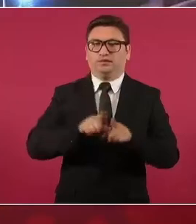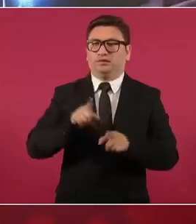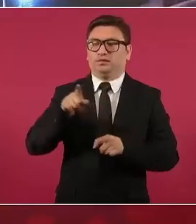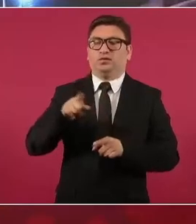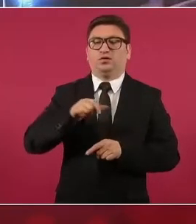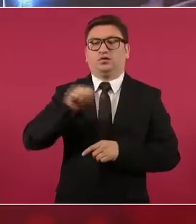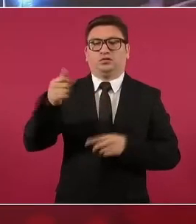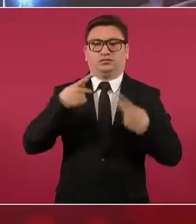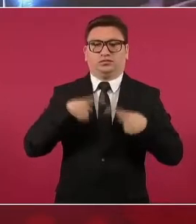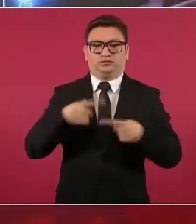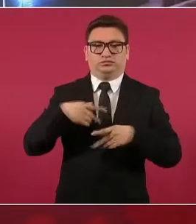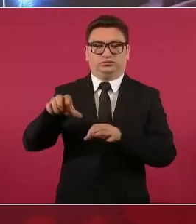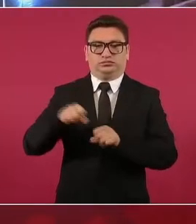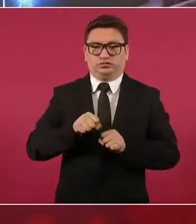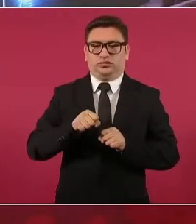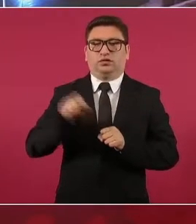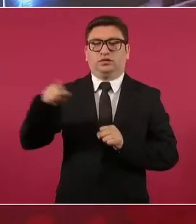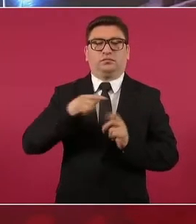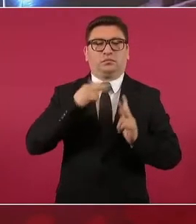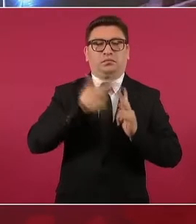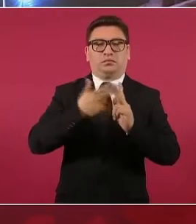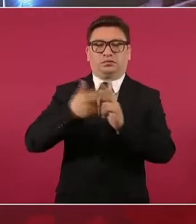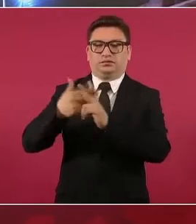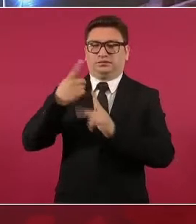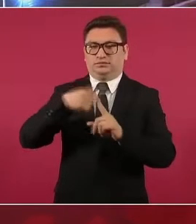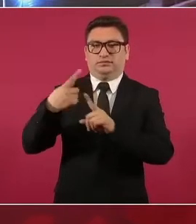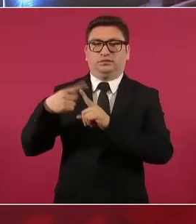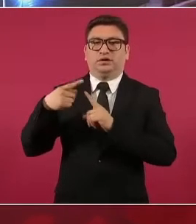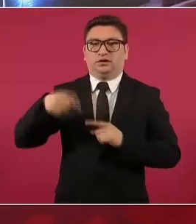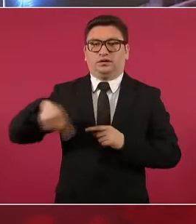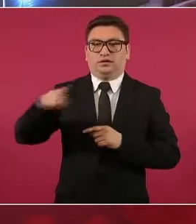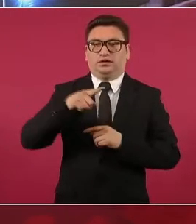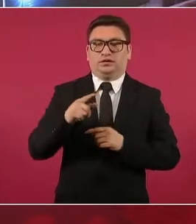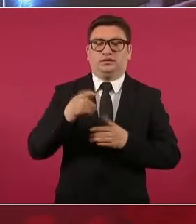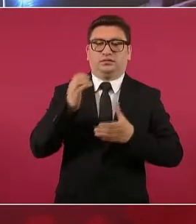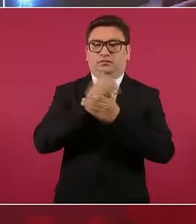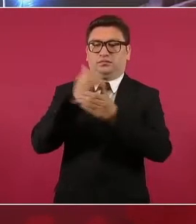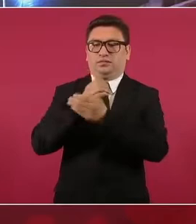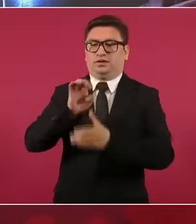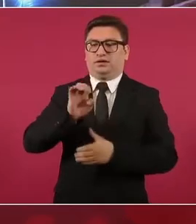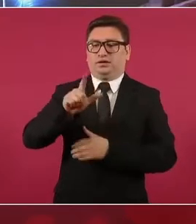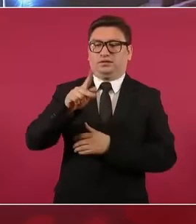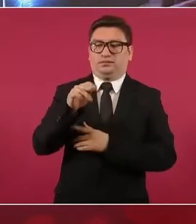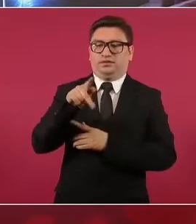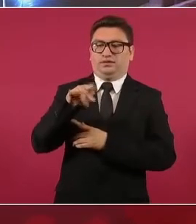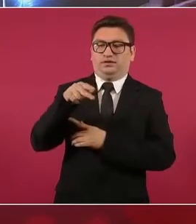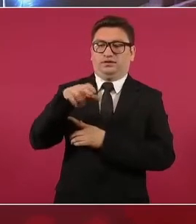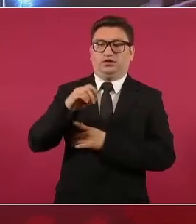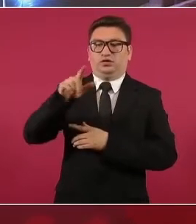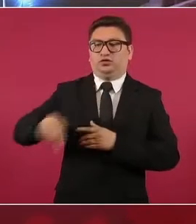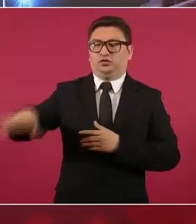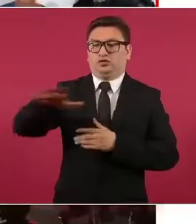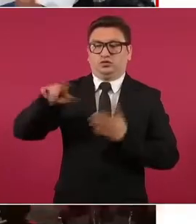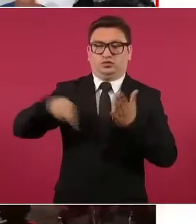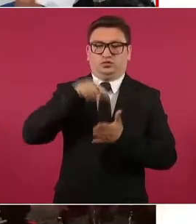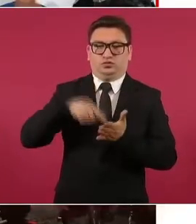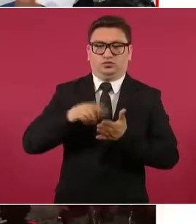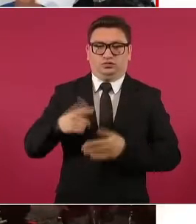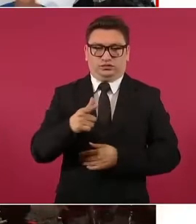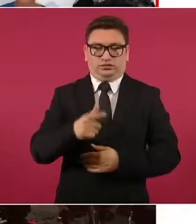presunto responsable del multihomicidio ocurrido en el bar El Pantano, en Irapuato, Guanajuato,